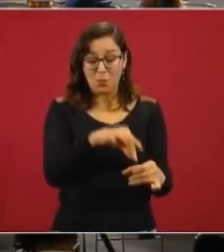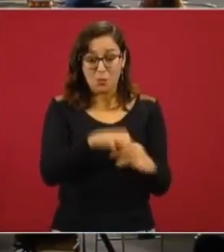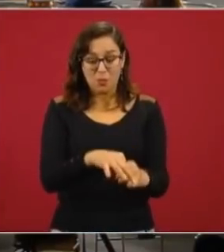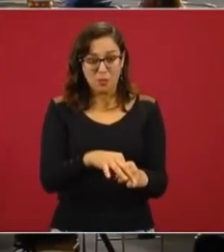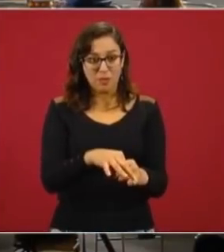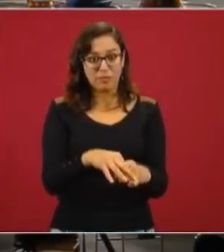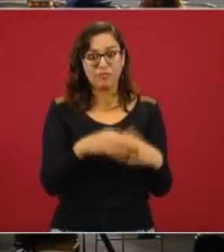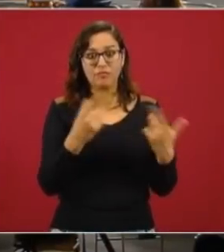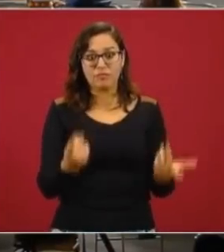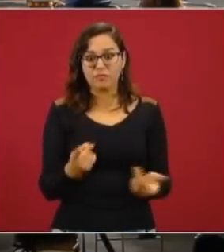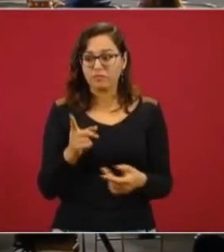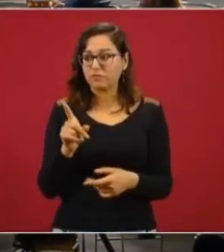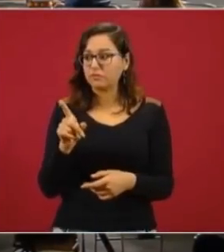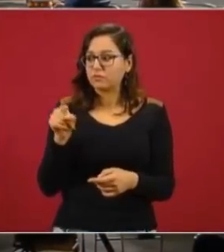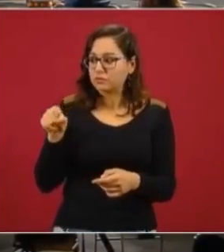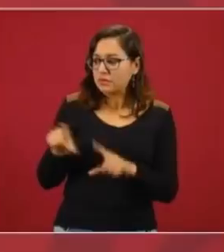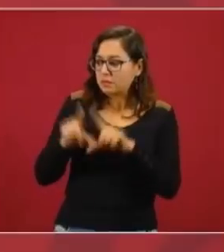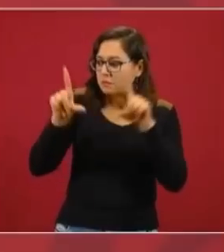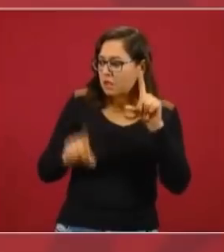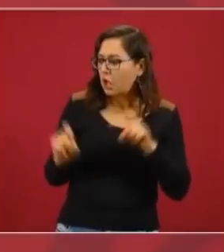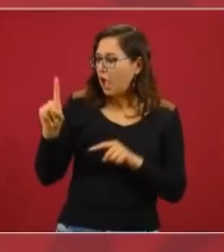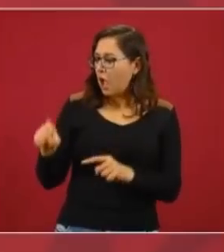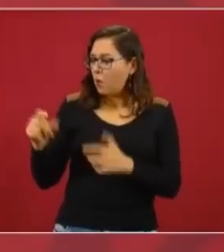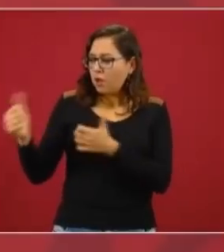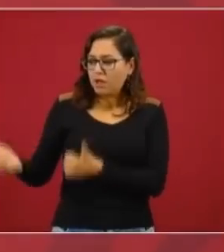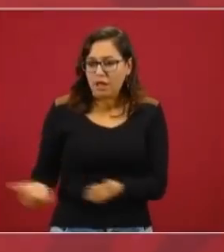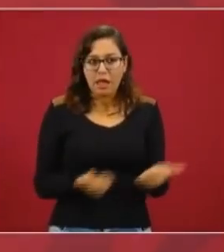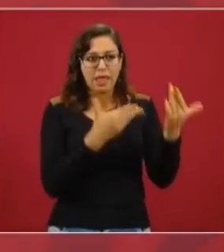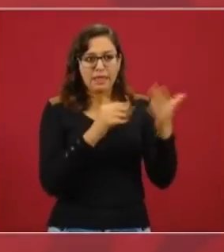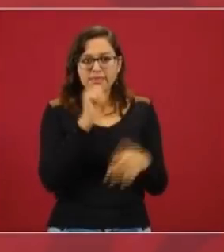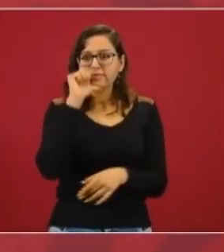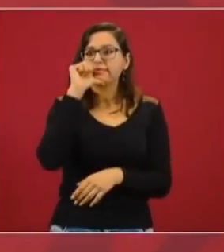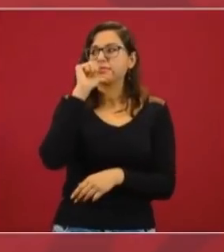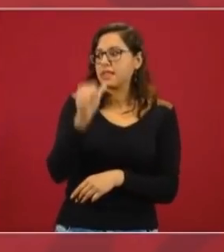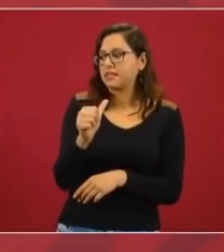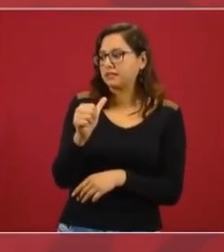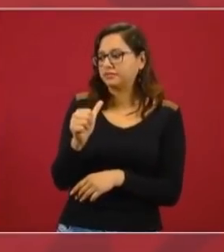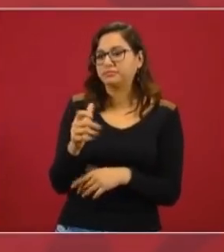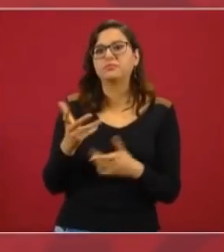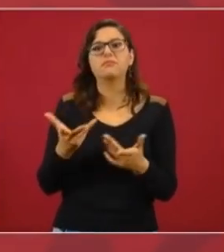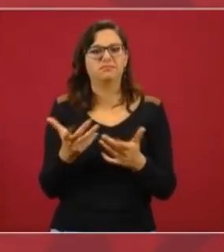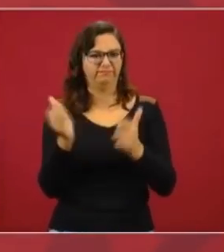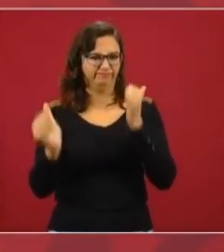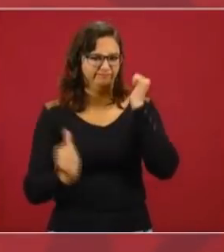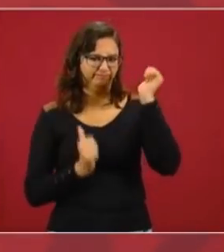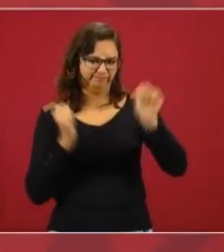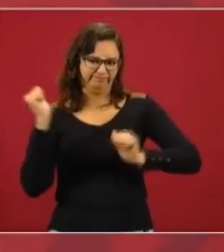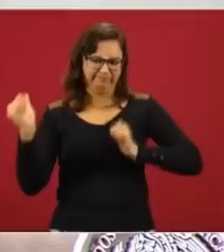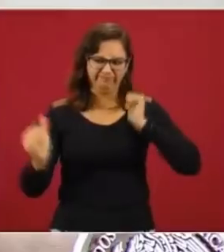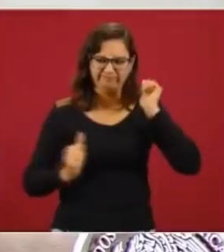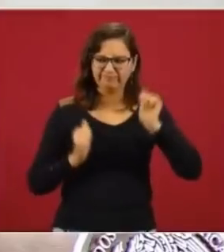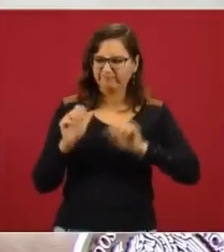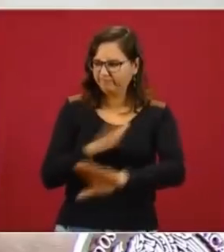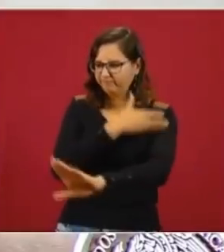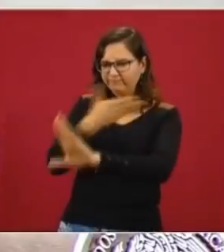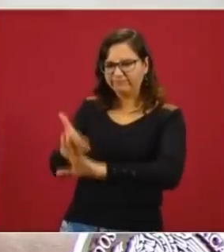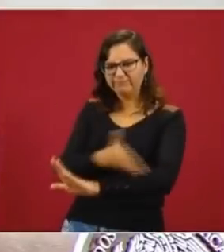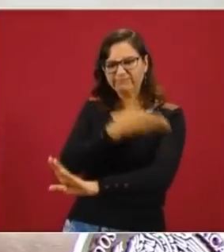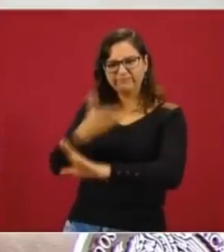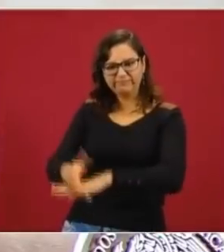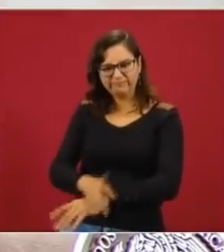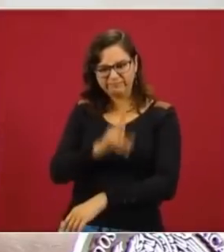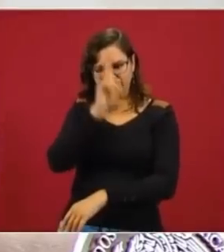afectarnos, que no se fuesen a tomar represalias contra México, es decir,